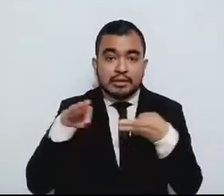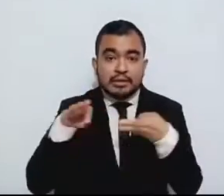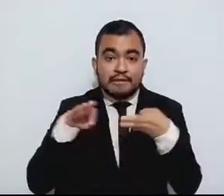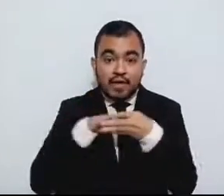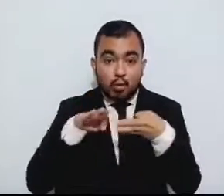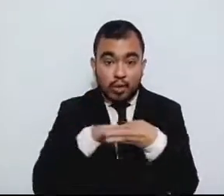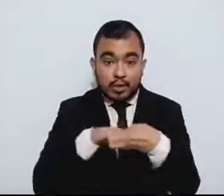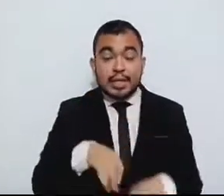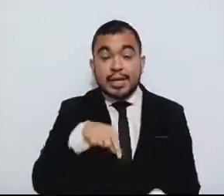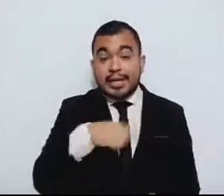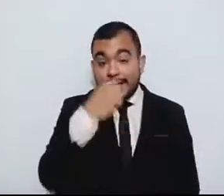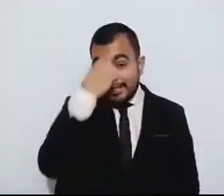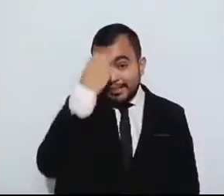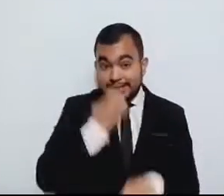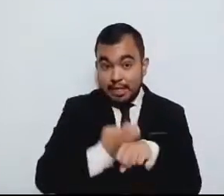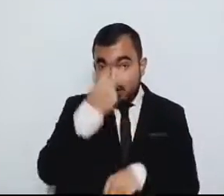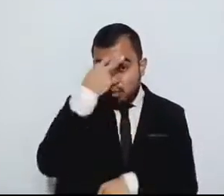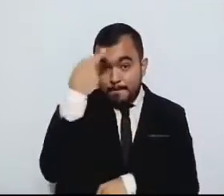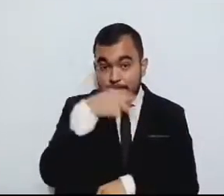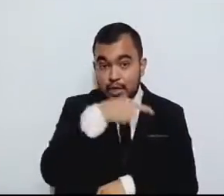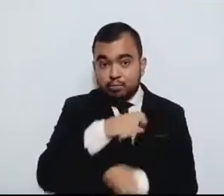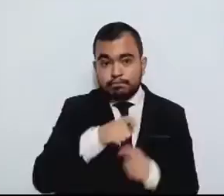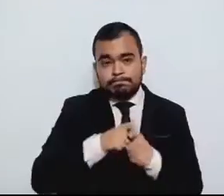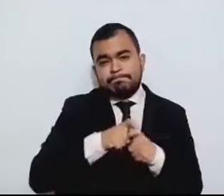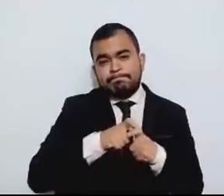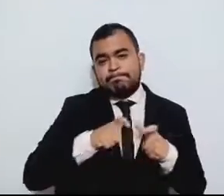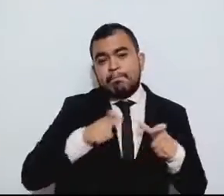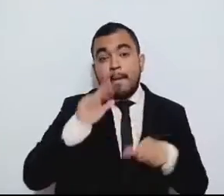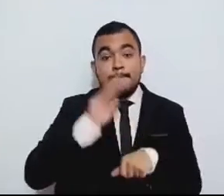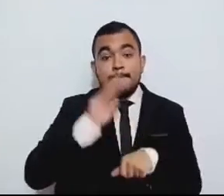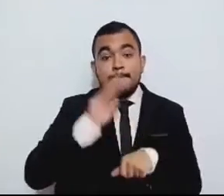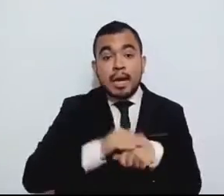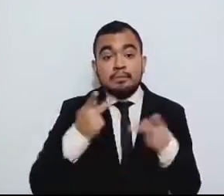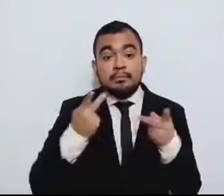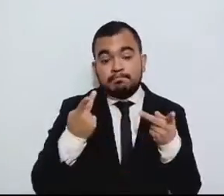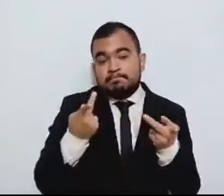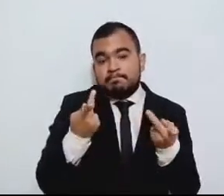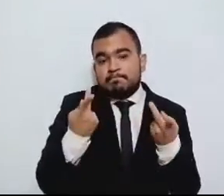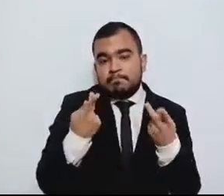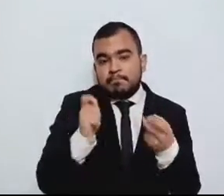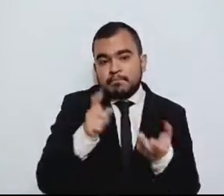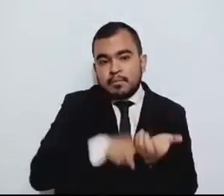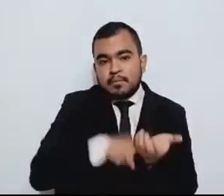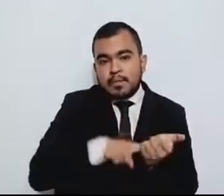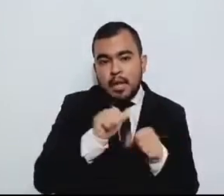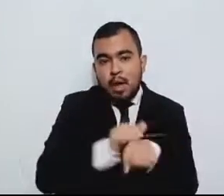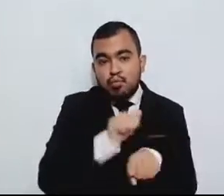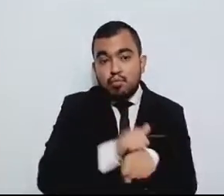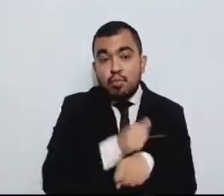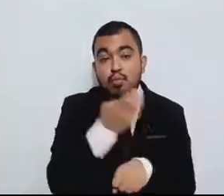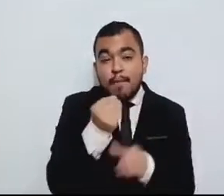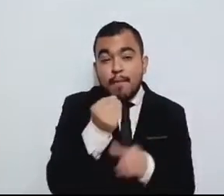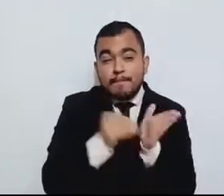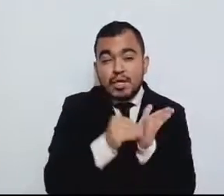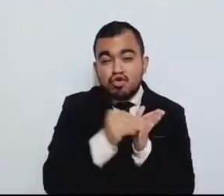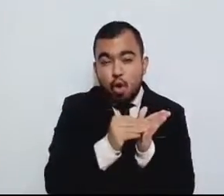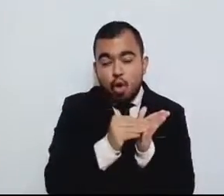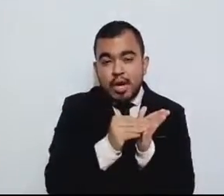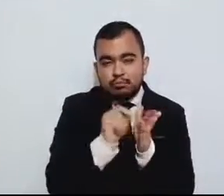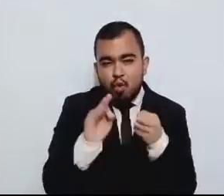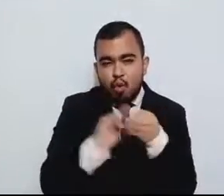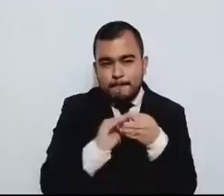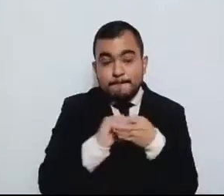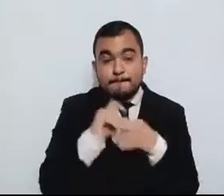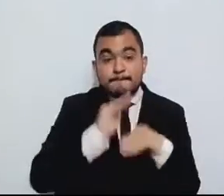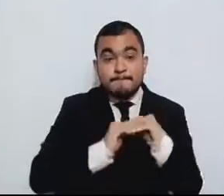al ser el Estado más poblado con casi nueve millones de automóviles particulares registrados, es altamente propenso a sufrir